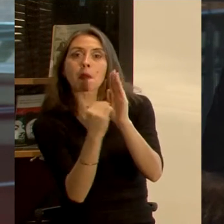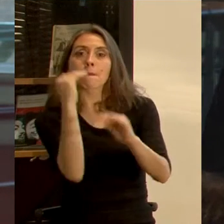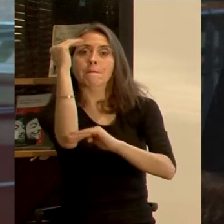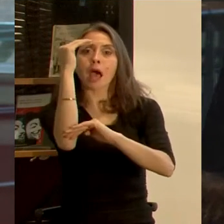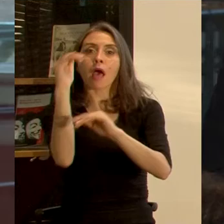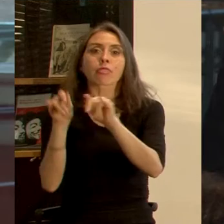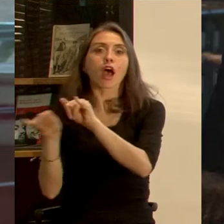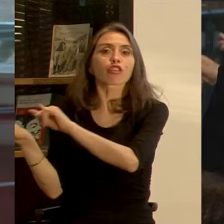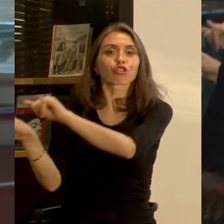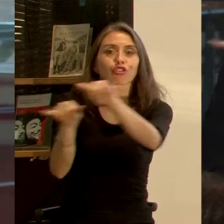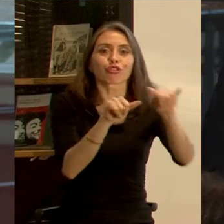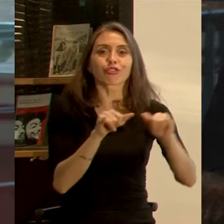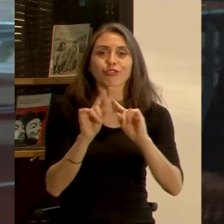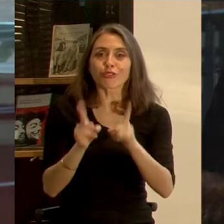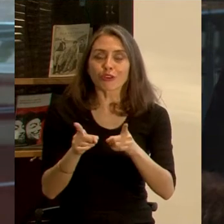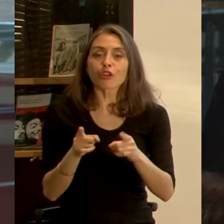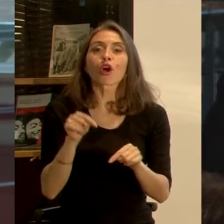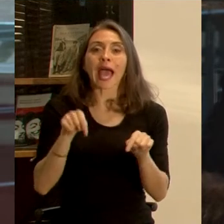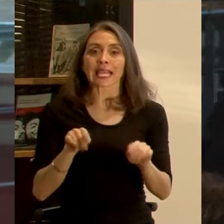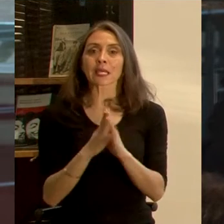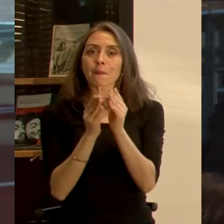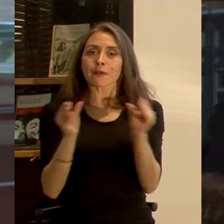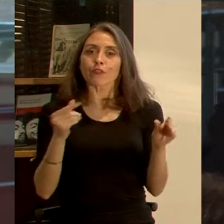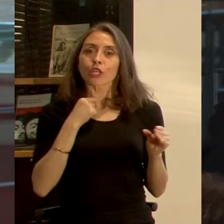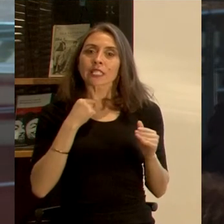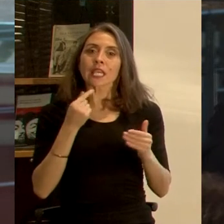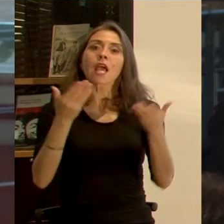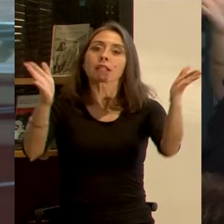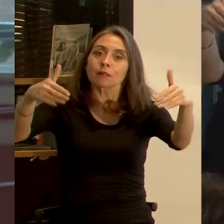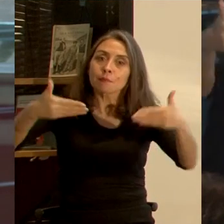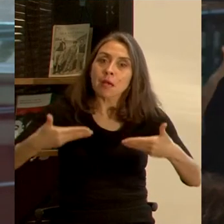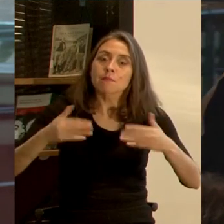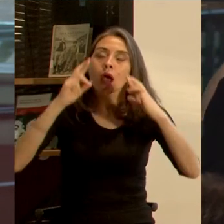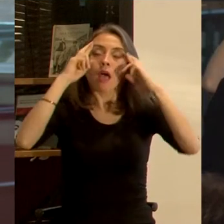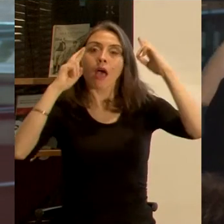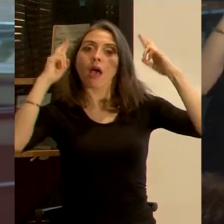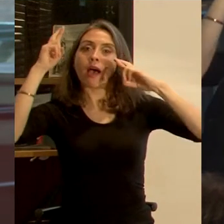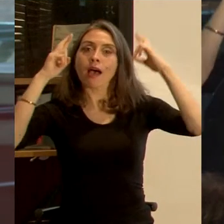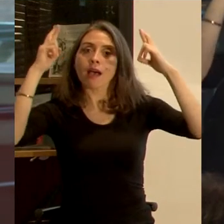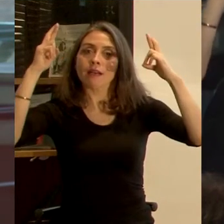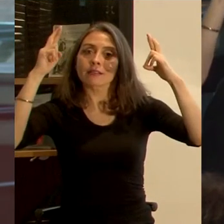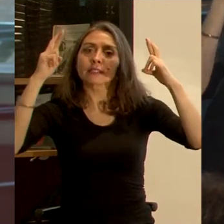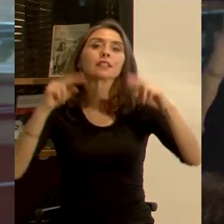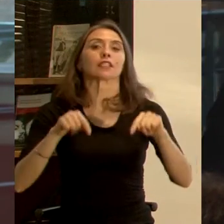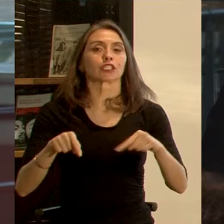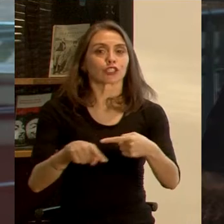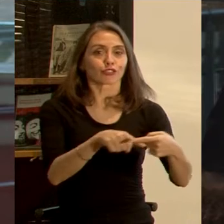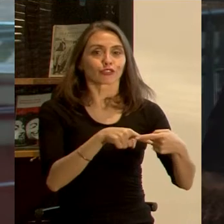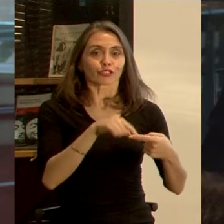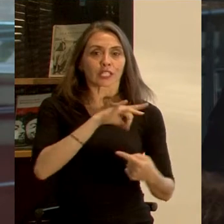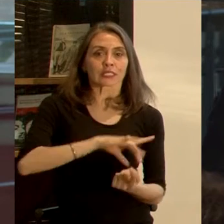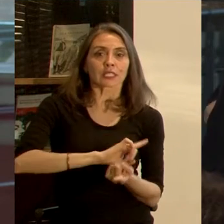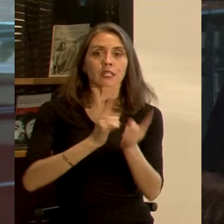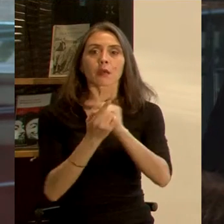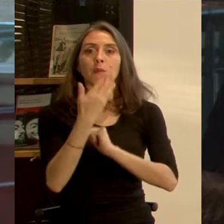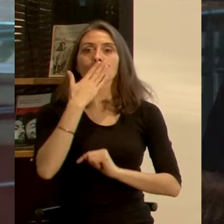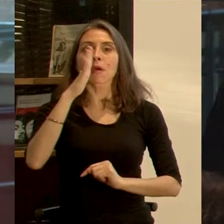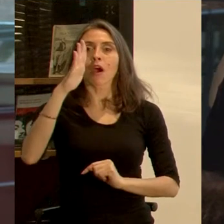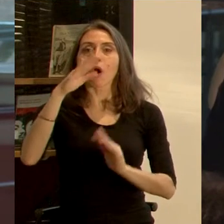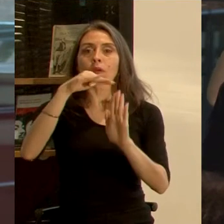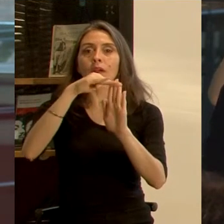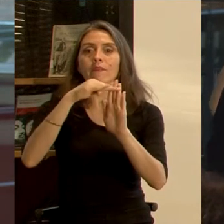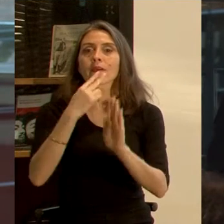ser un actor relevante en la generación de espacios de reflexión para que nuestra sociedad alcance las mejores condiciones de vida